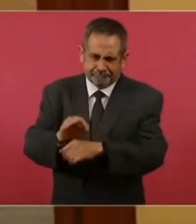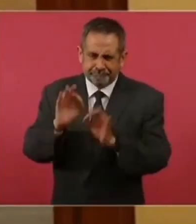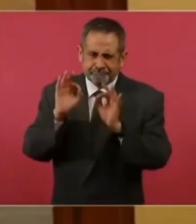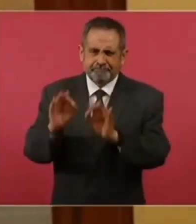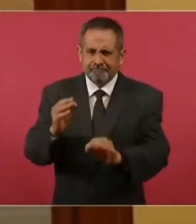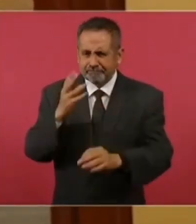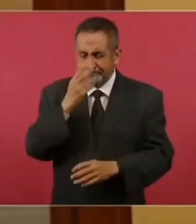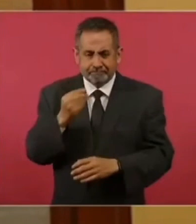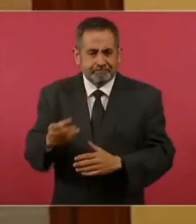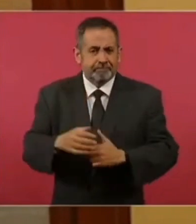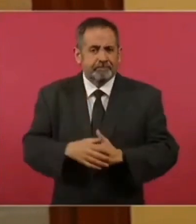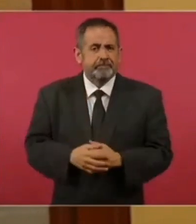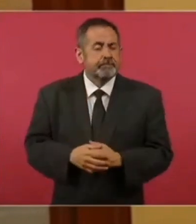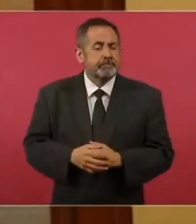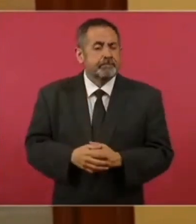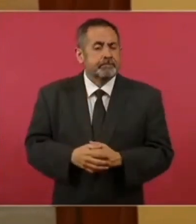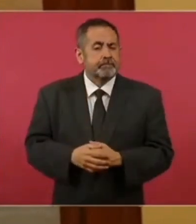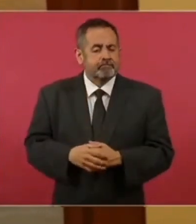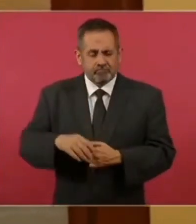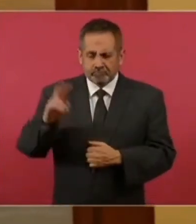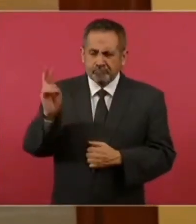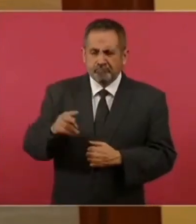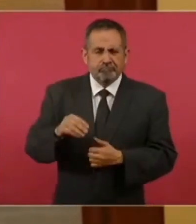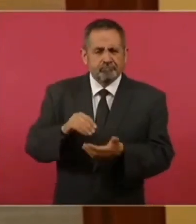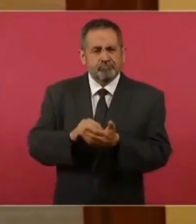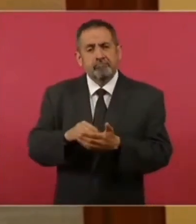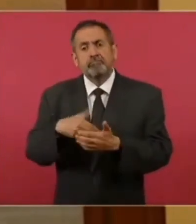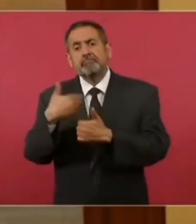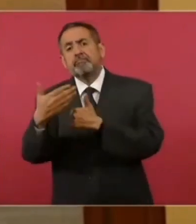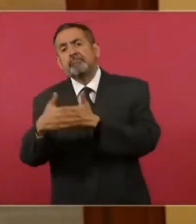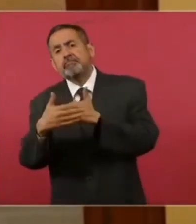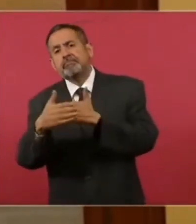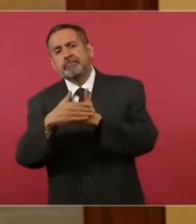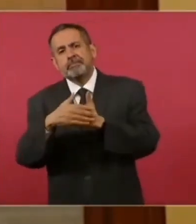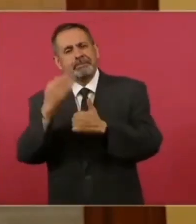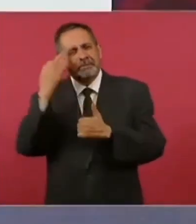va a seguir el invierno.